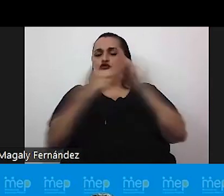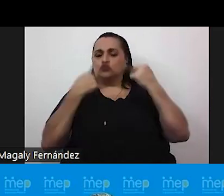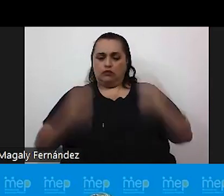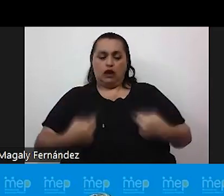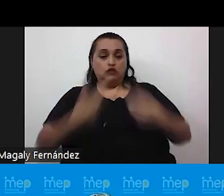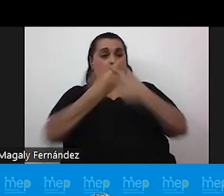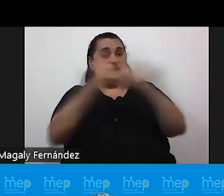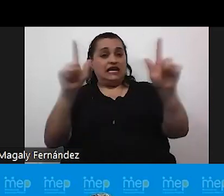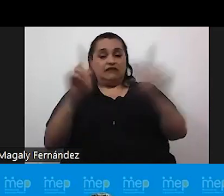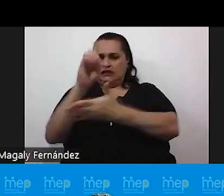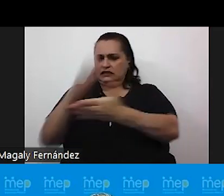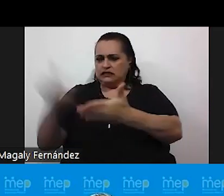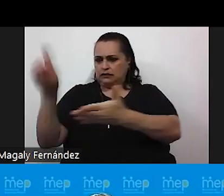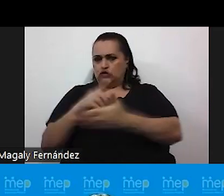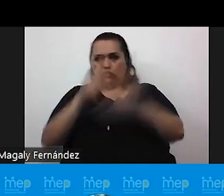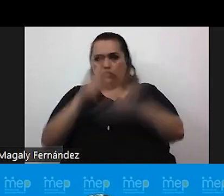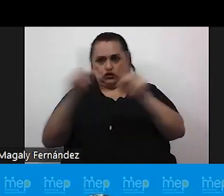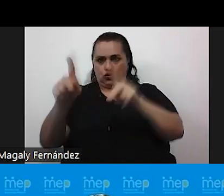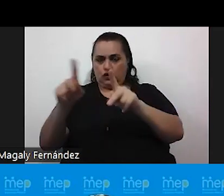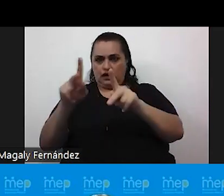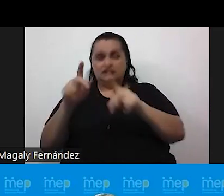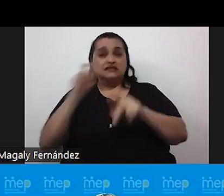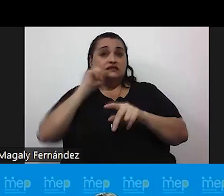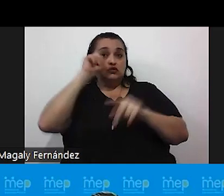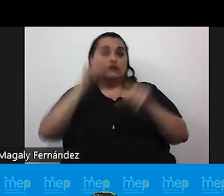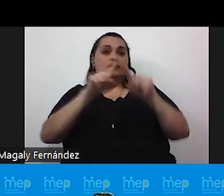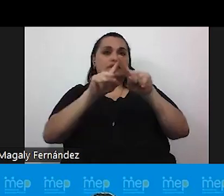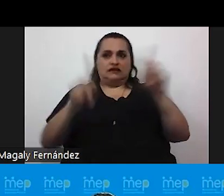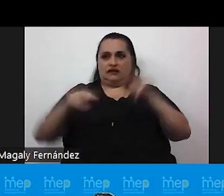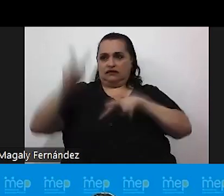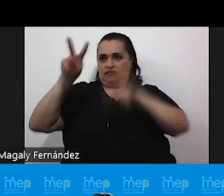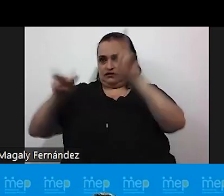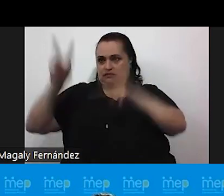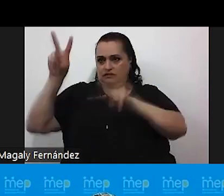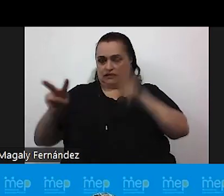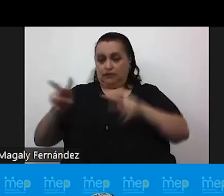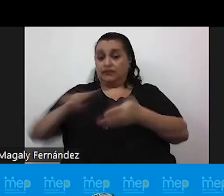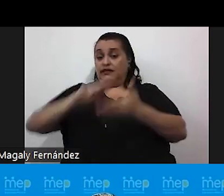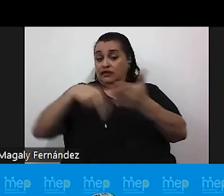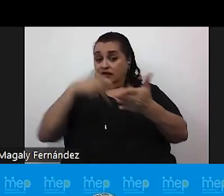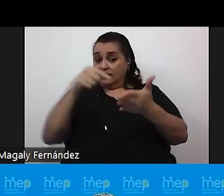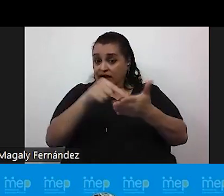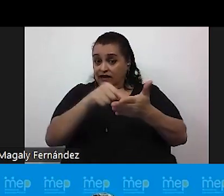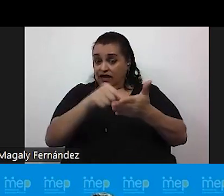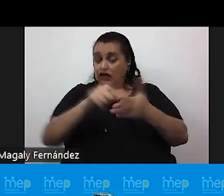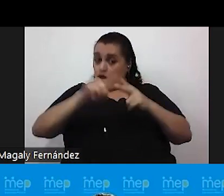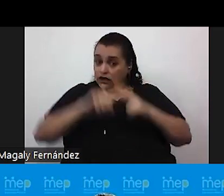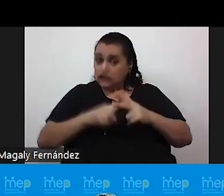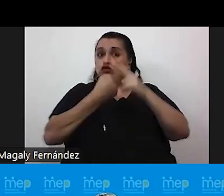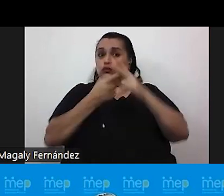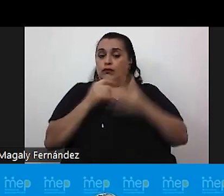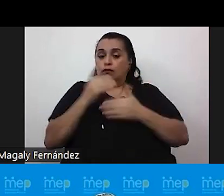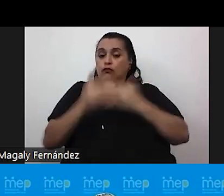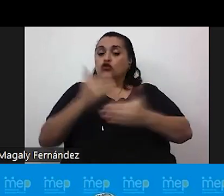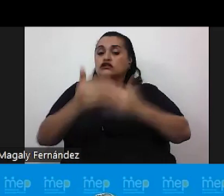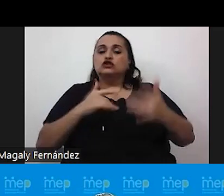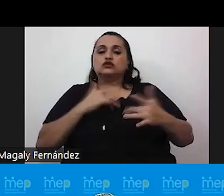hacia la población sexualmente diversa bajo este decreto se inició un proceso de